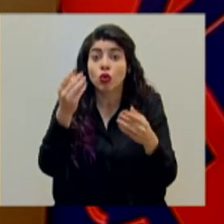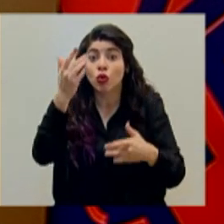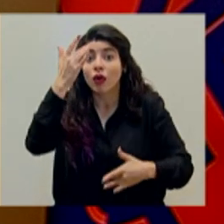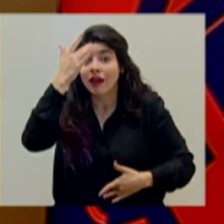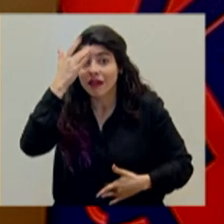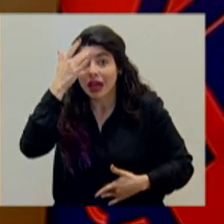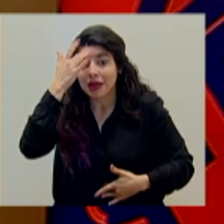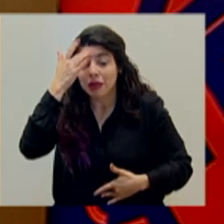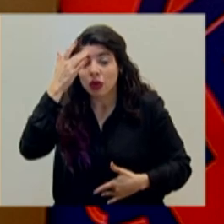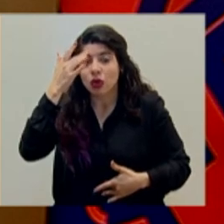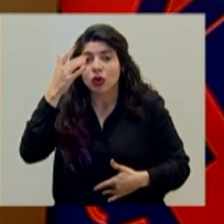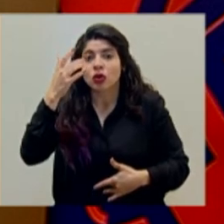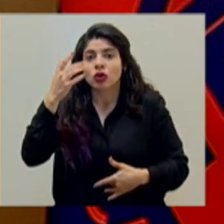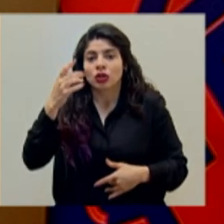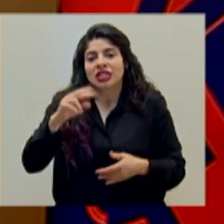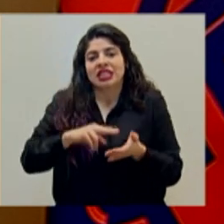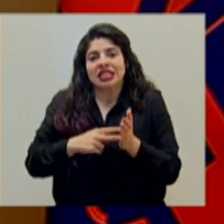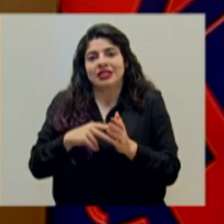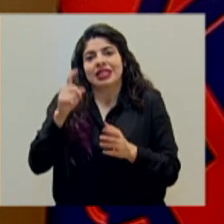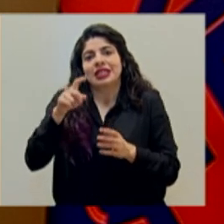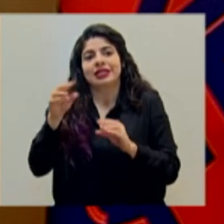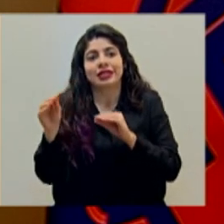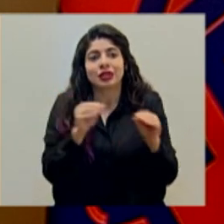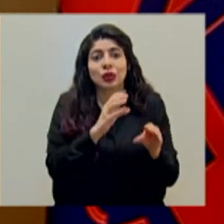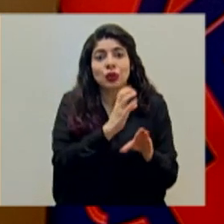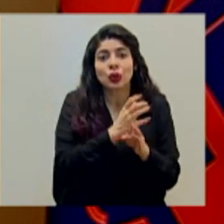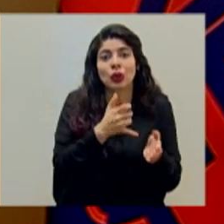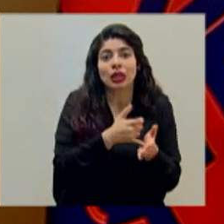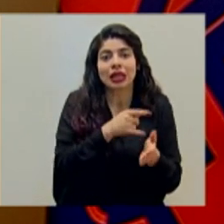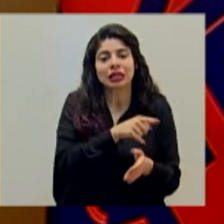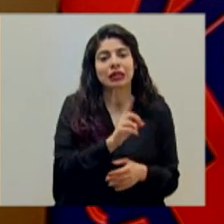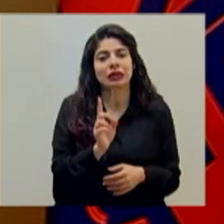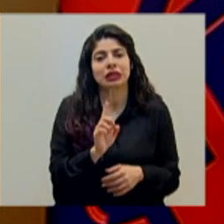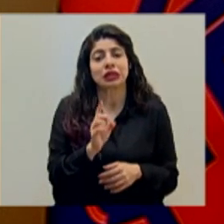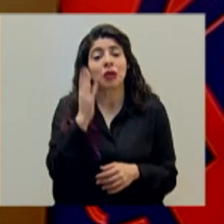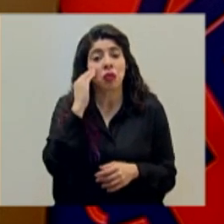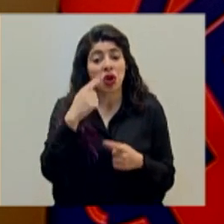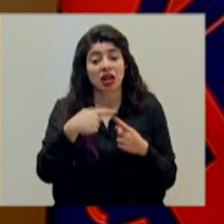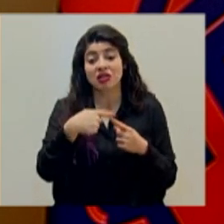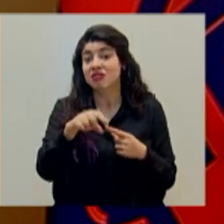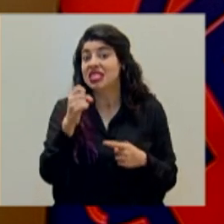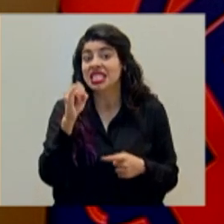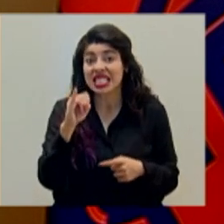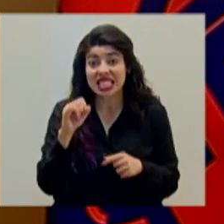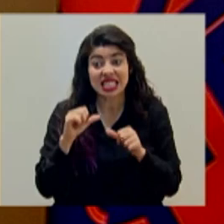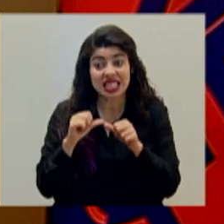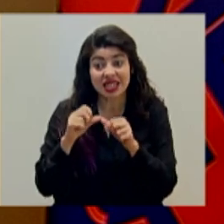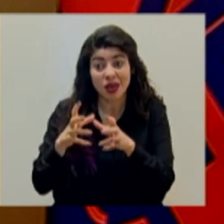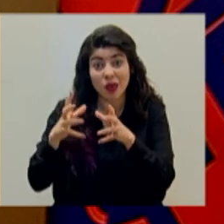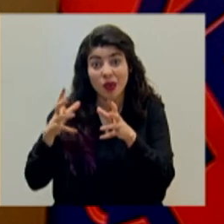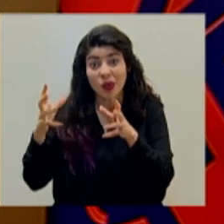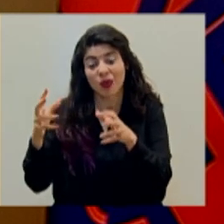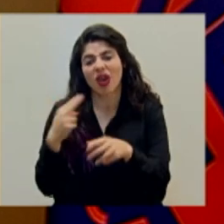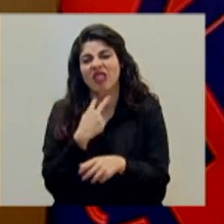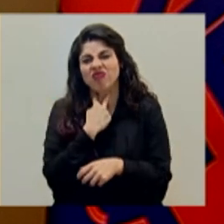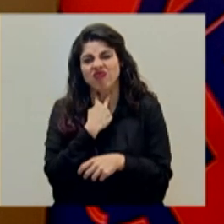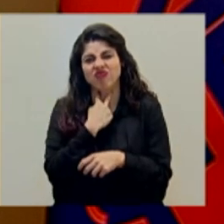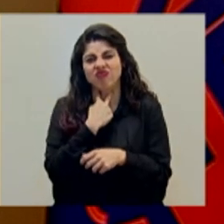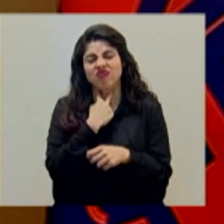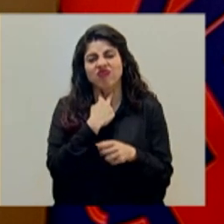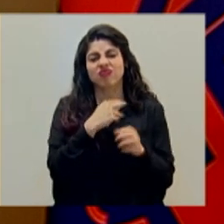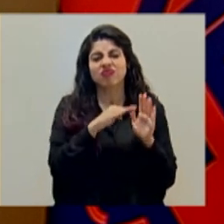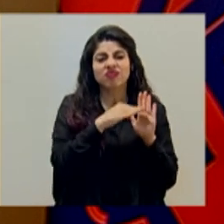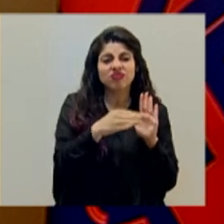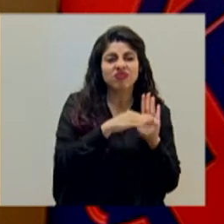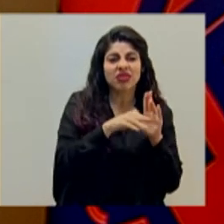de requerir terapia crítica porque podríamos llegar al momento de no tener la capacidad de poderlos